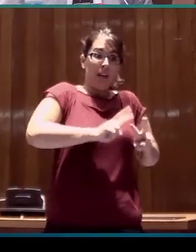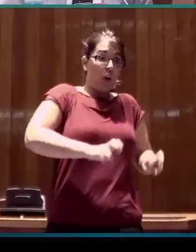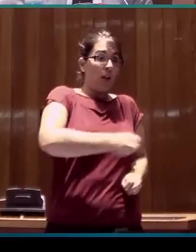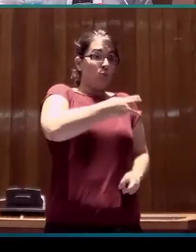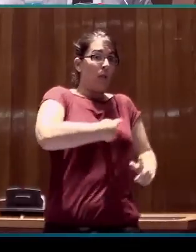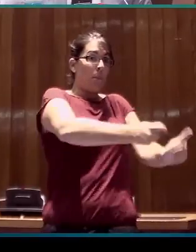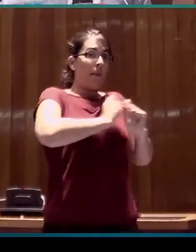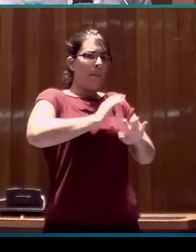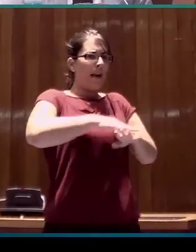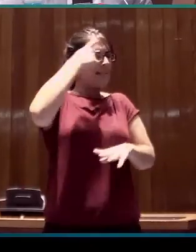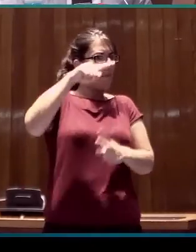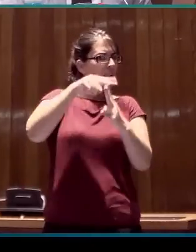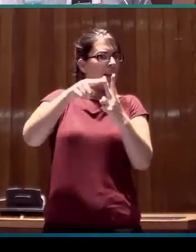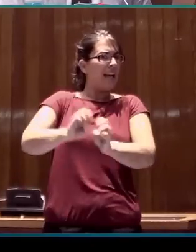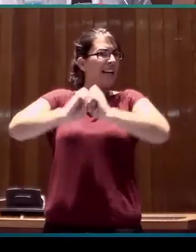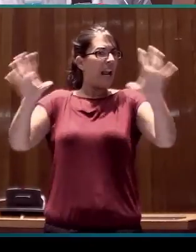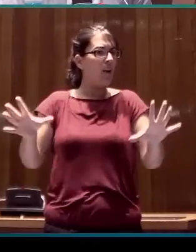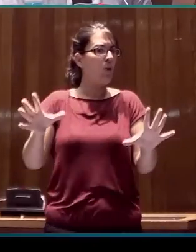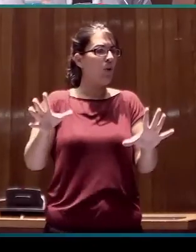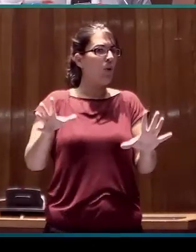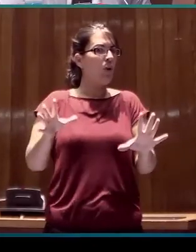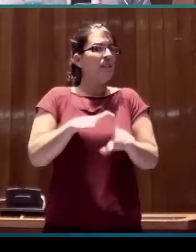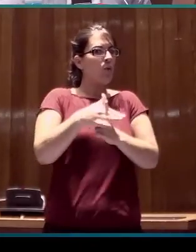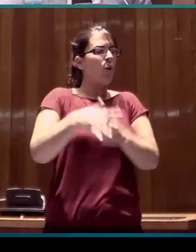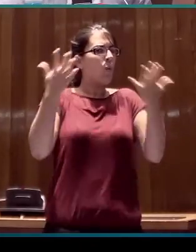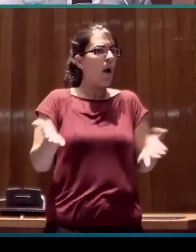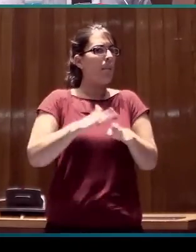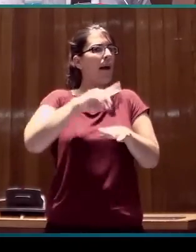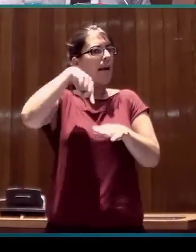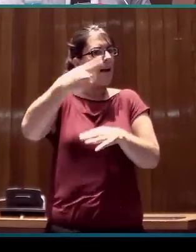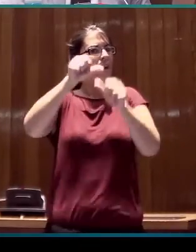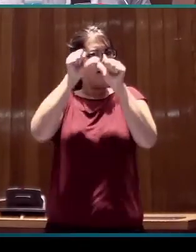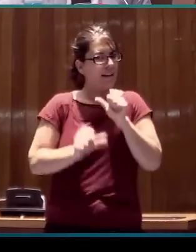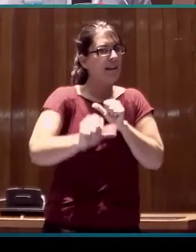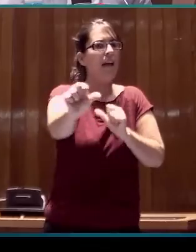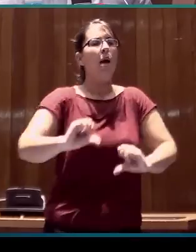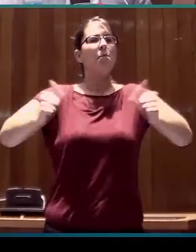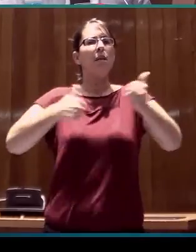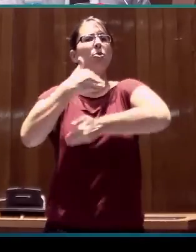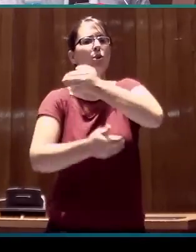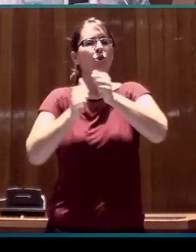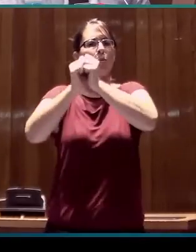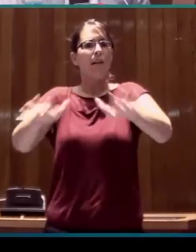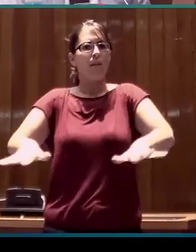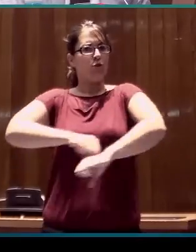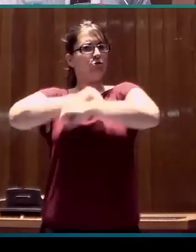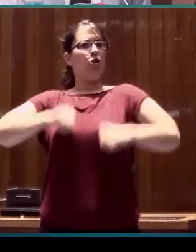permita decir a partir de este punto estamos en condiciones de entrar en un proceso de normalización sólido.